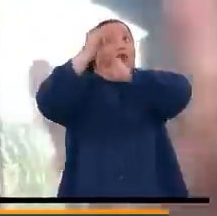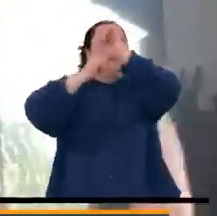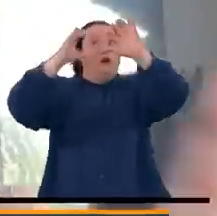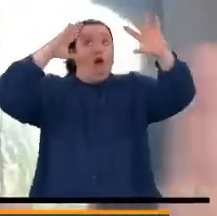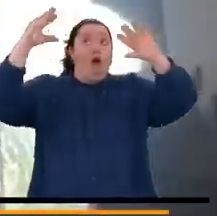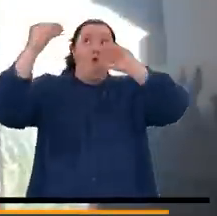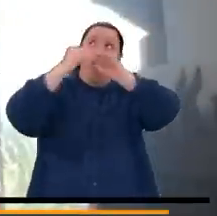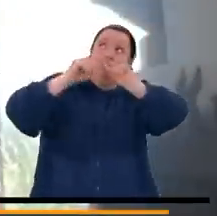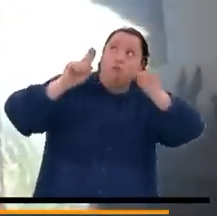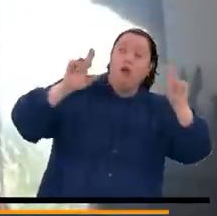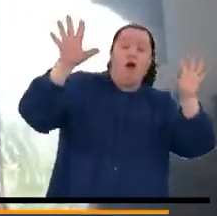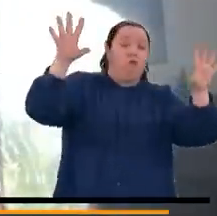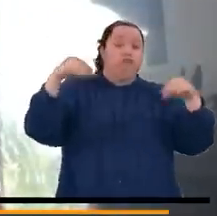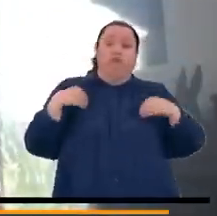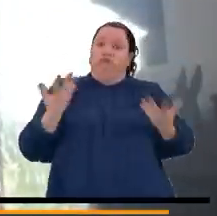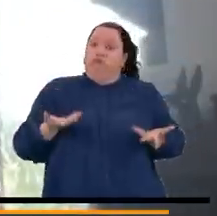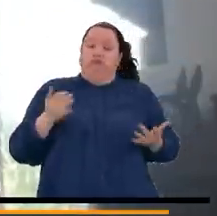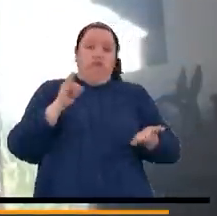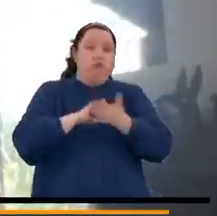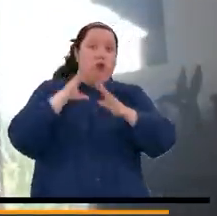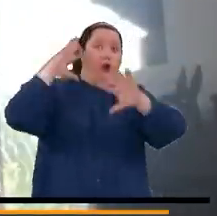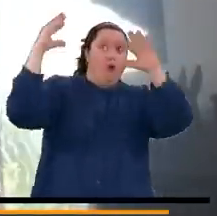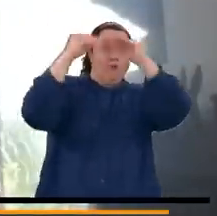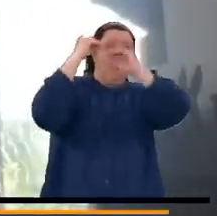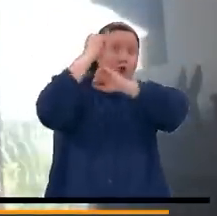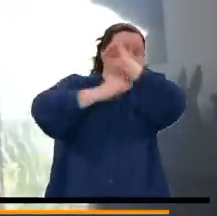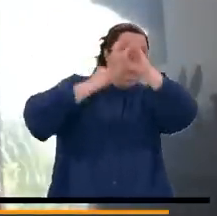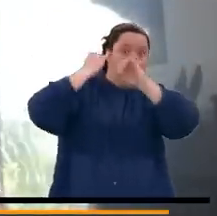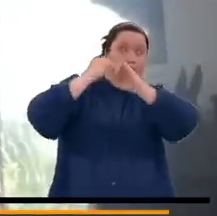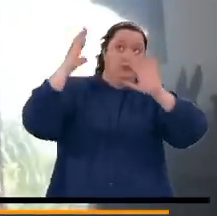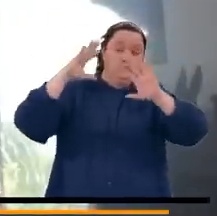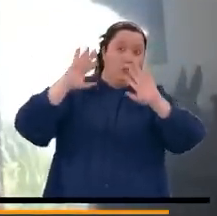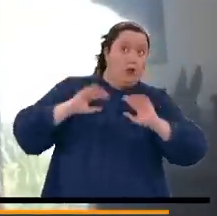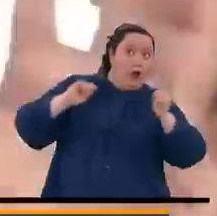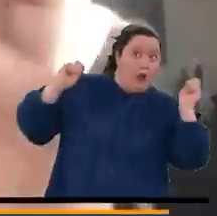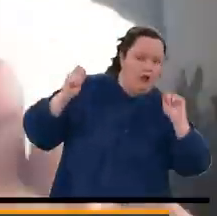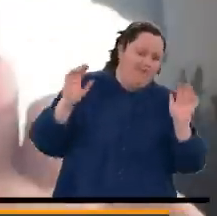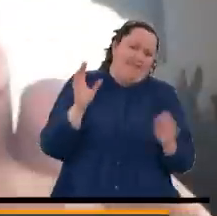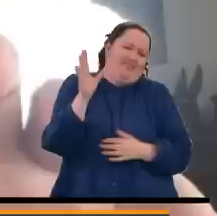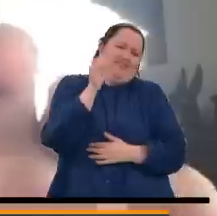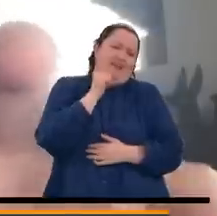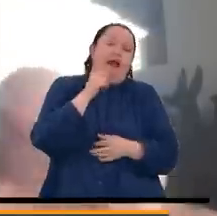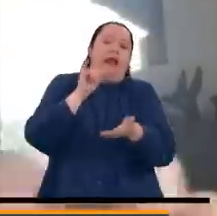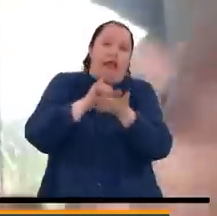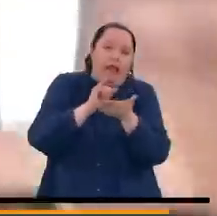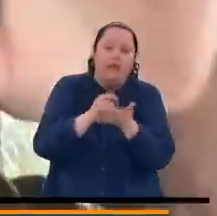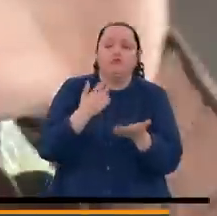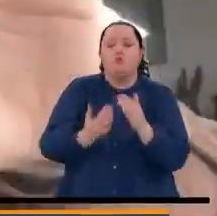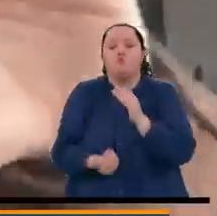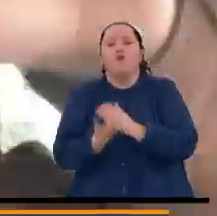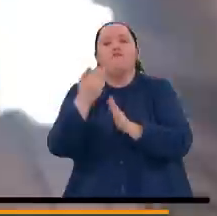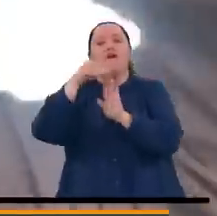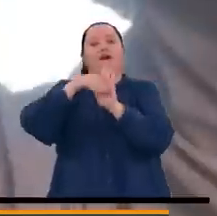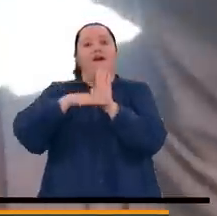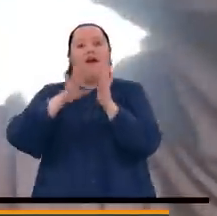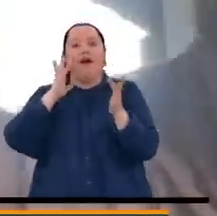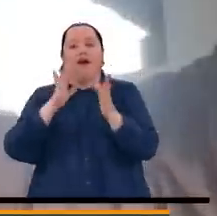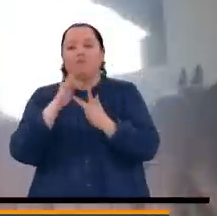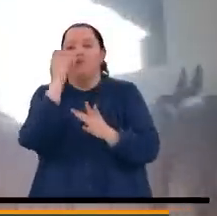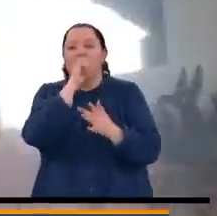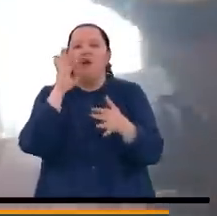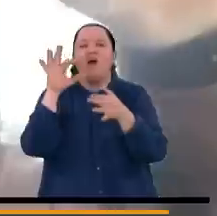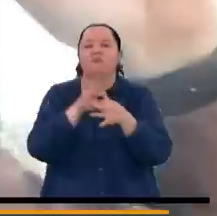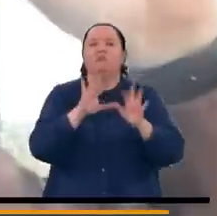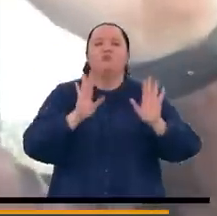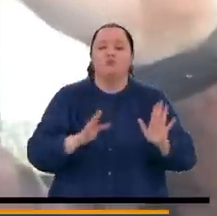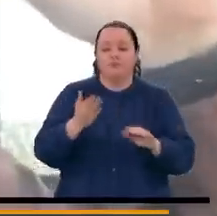distinto y ciertamente ese acuerdo internacional no está cercano. Así que la nueva política de drogas es compatible con